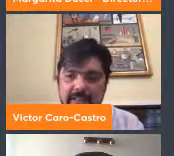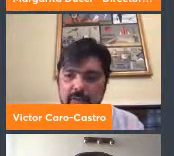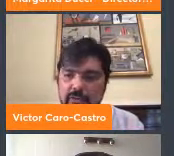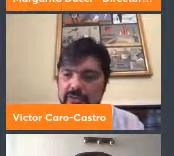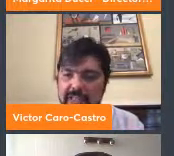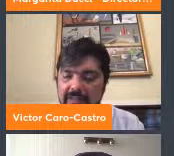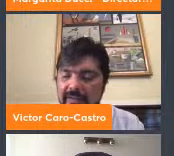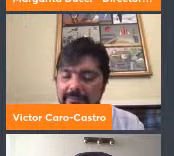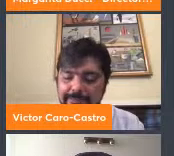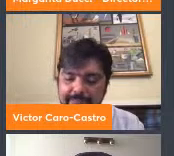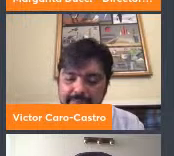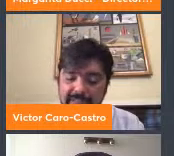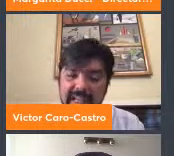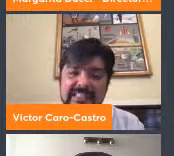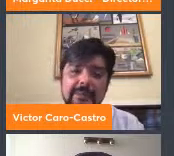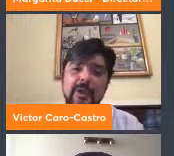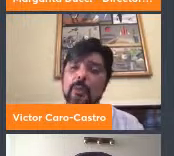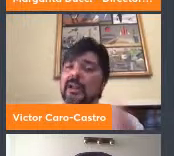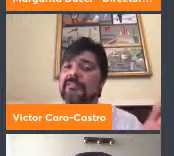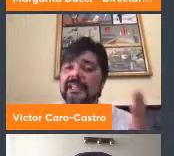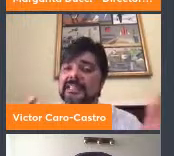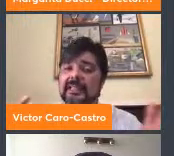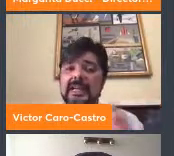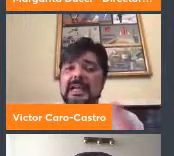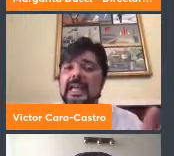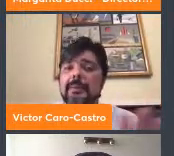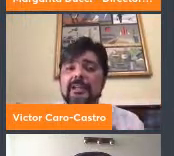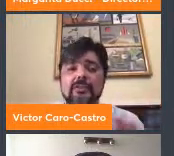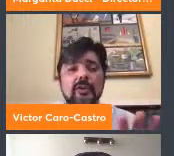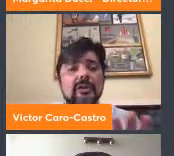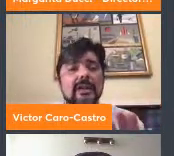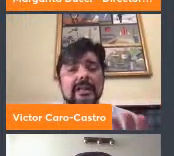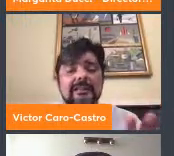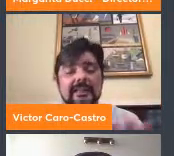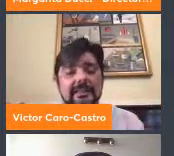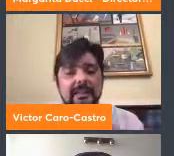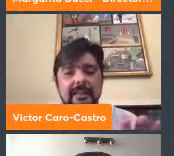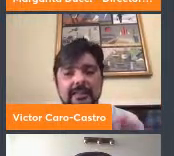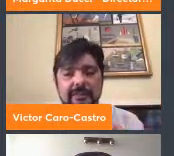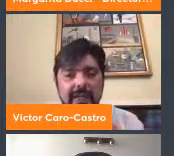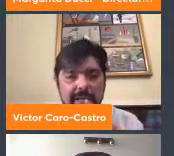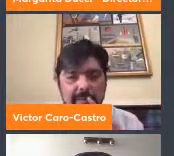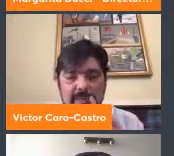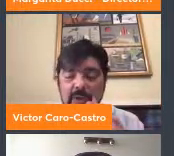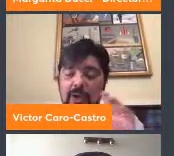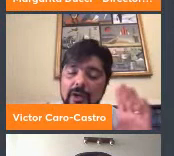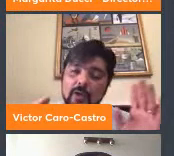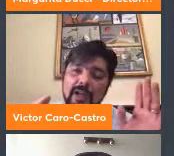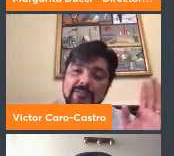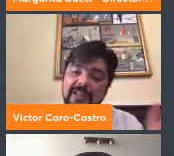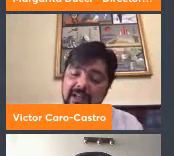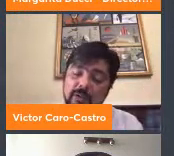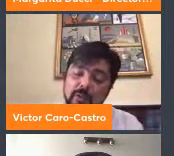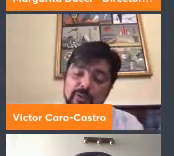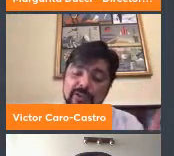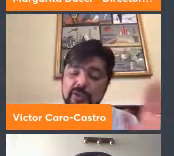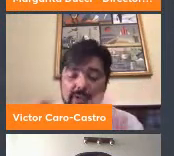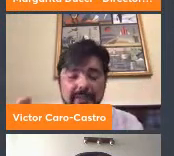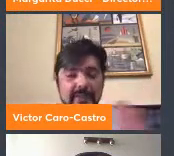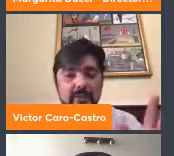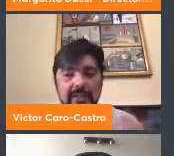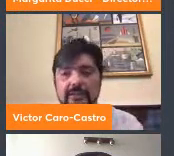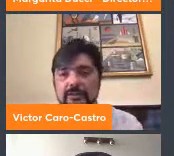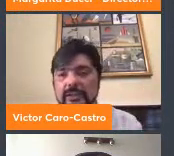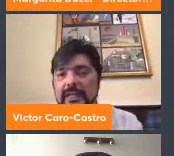de desarrollo sostenible, así también como las brechas, que me pareció interesante identificar, y no dejarlo al final las conclusiones,